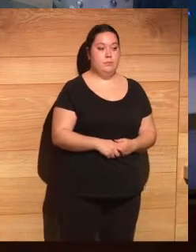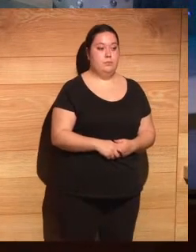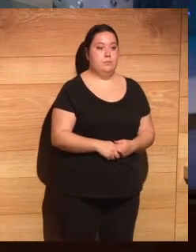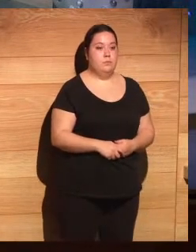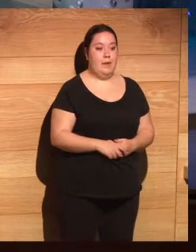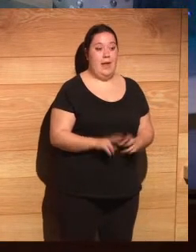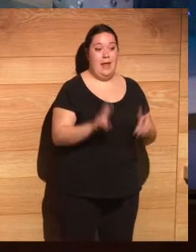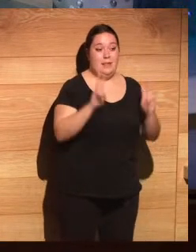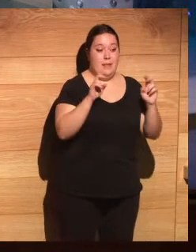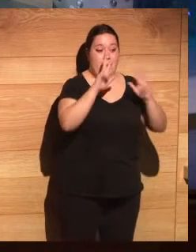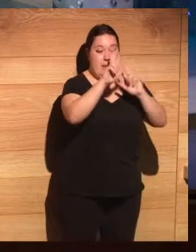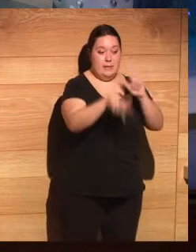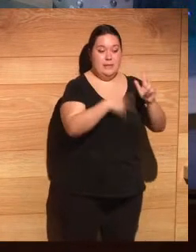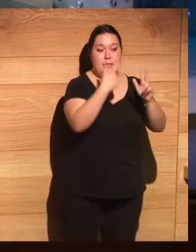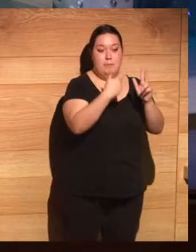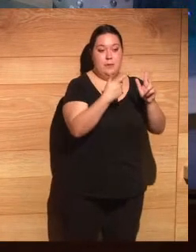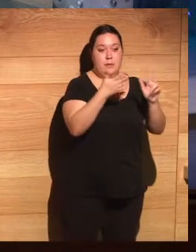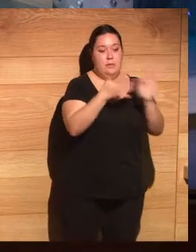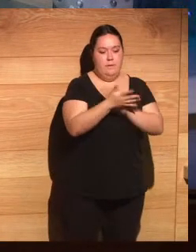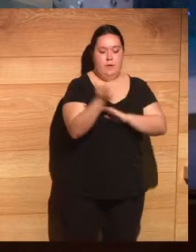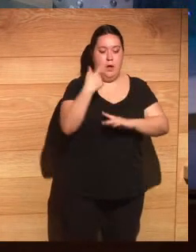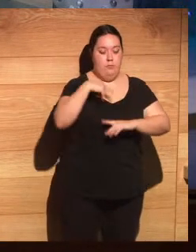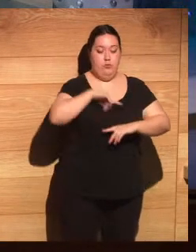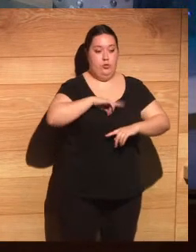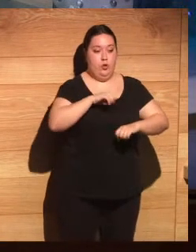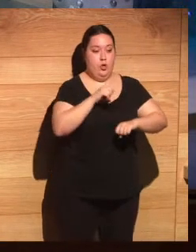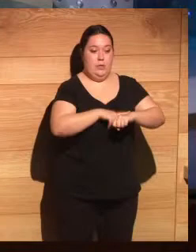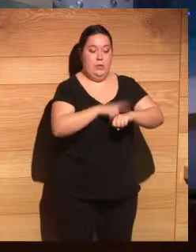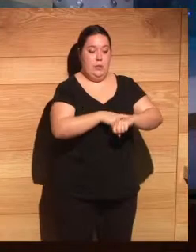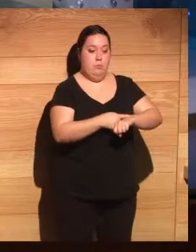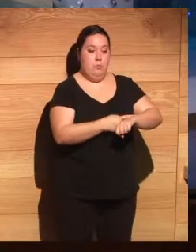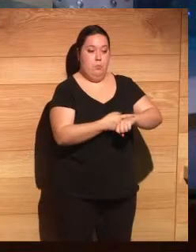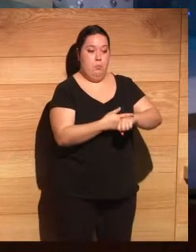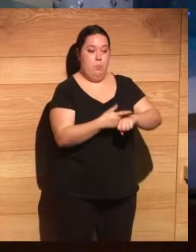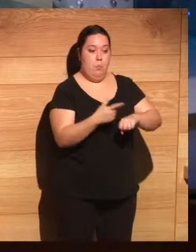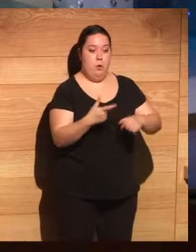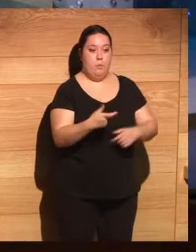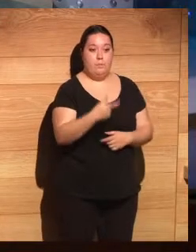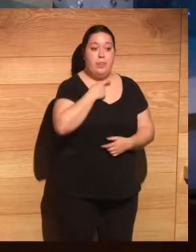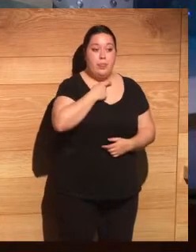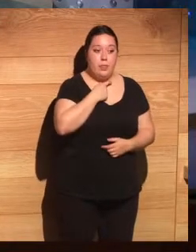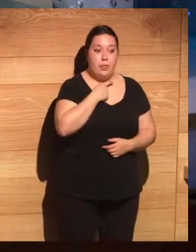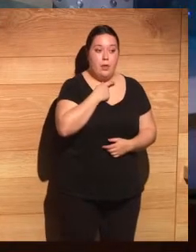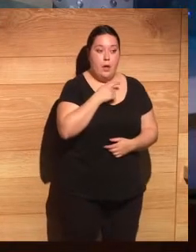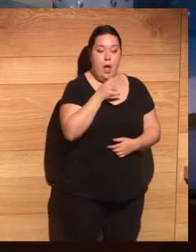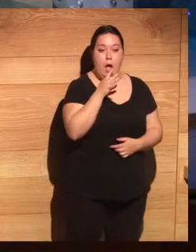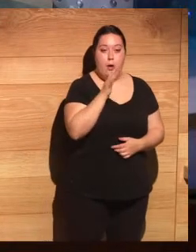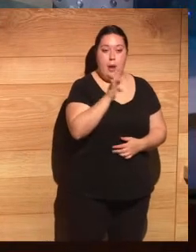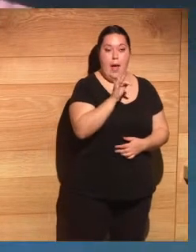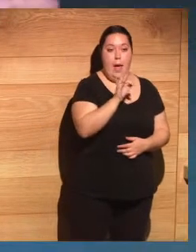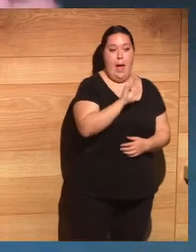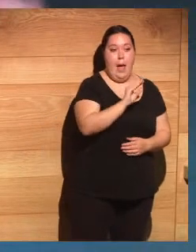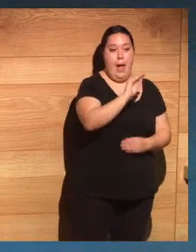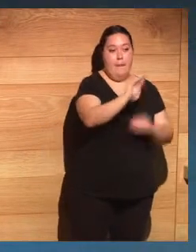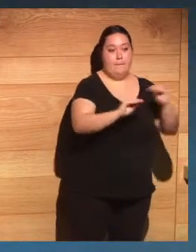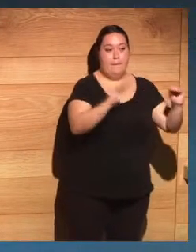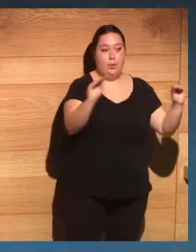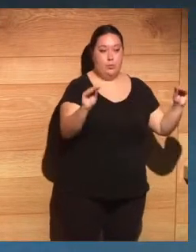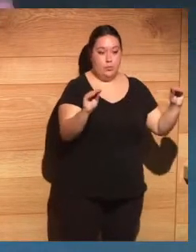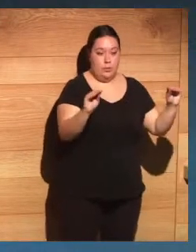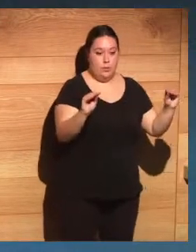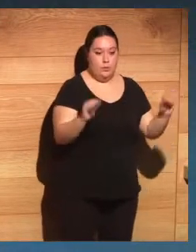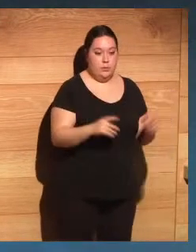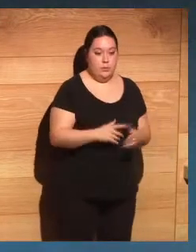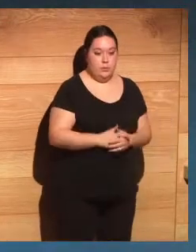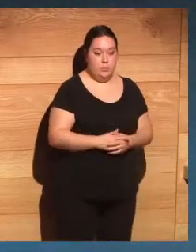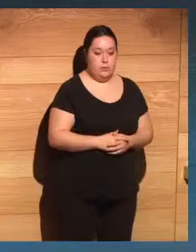hacerlo en streaming nos obliga que tenemos que cumplir unos tiempos y a menos 10 tenemos que dar paso a las preguntas un poquito más tenemos tres intervenciones la tuya María Jesús